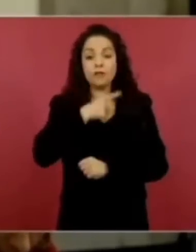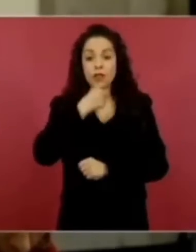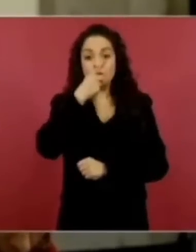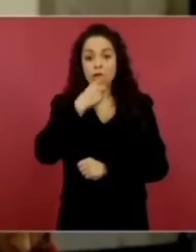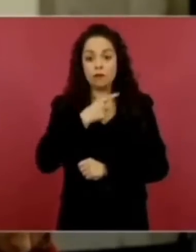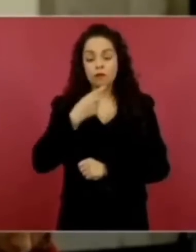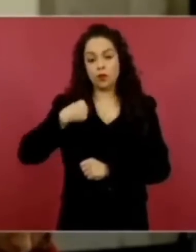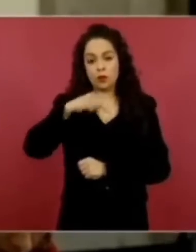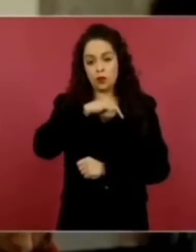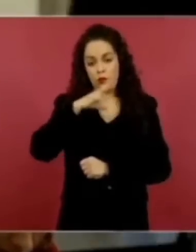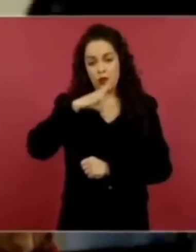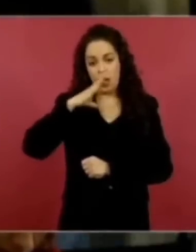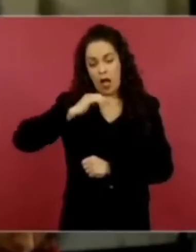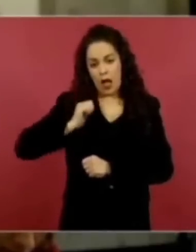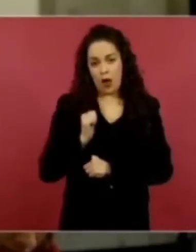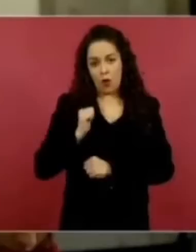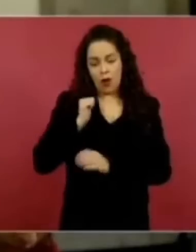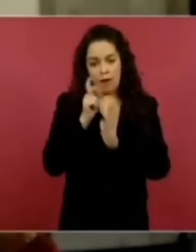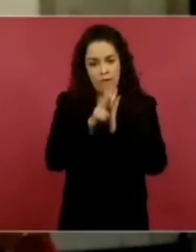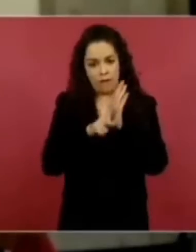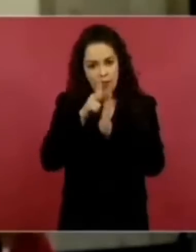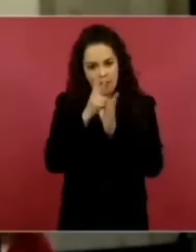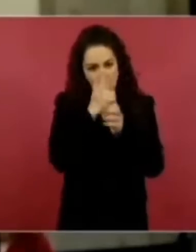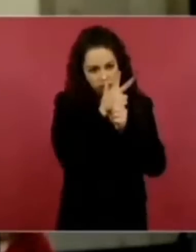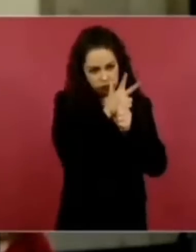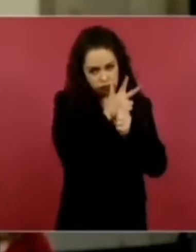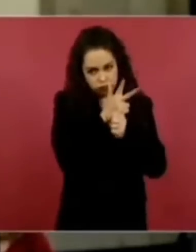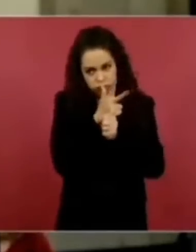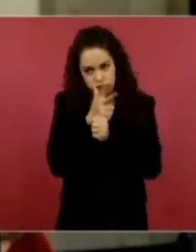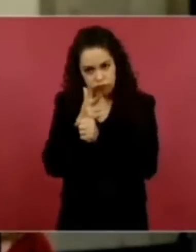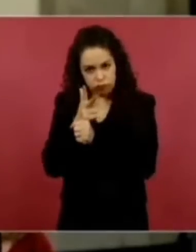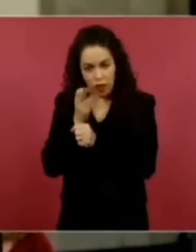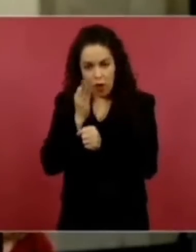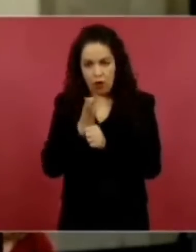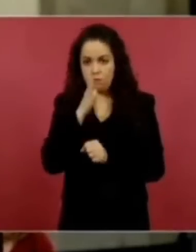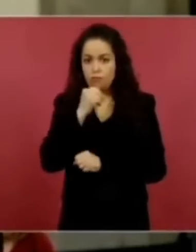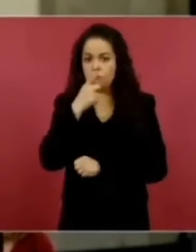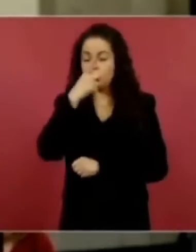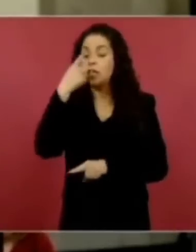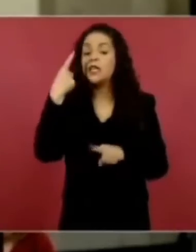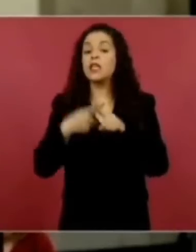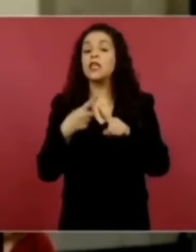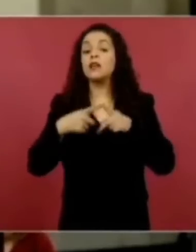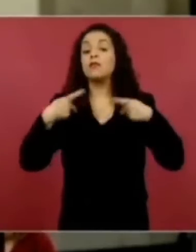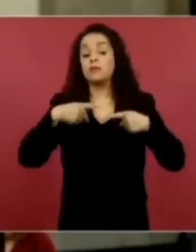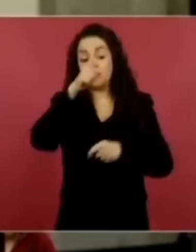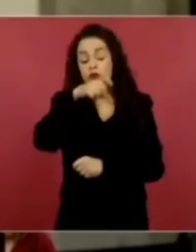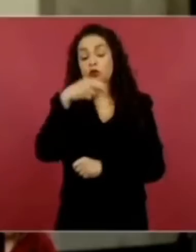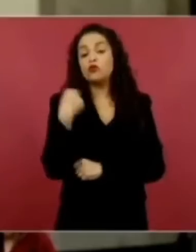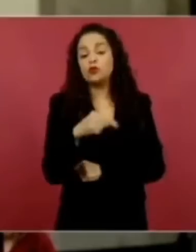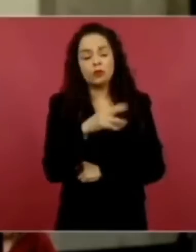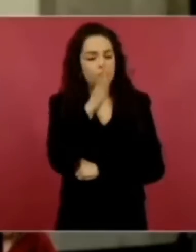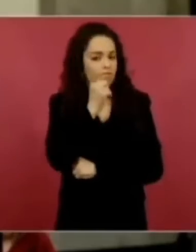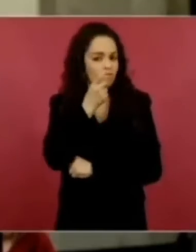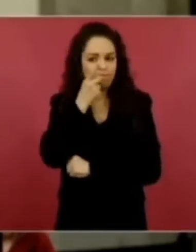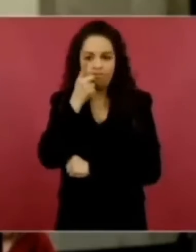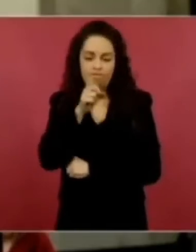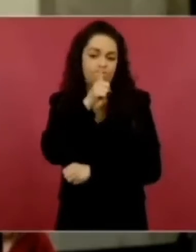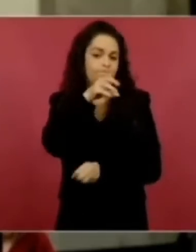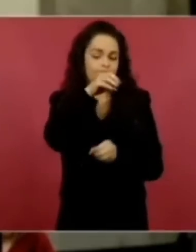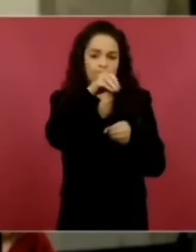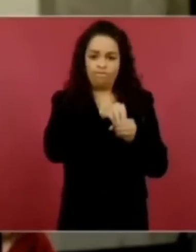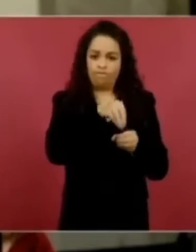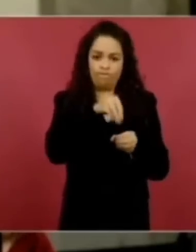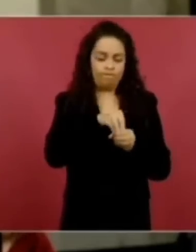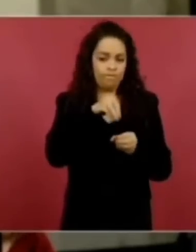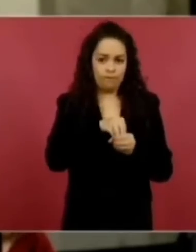podemos presentar las identidades, pero es un diagnóstico que nos